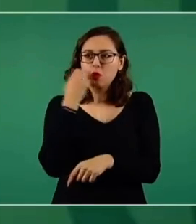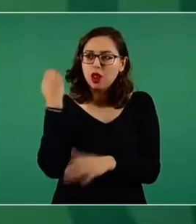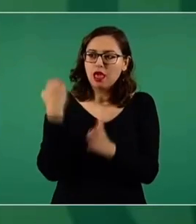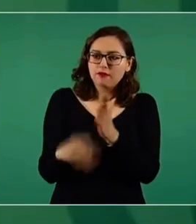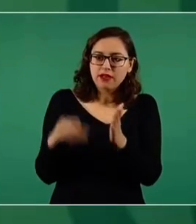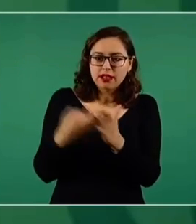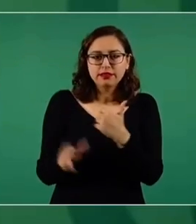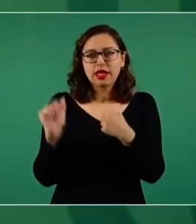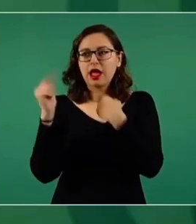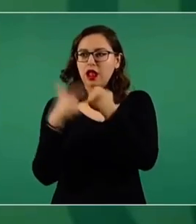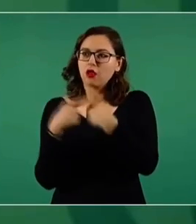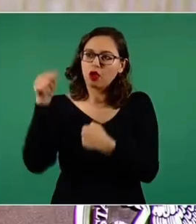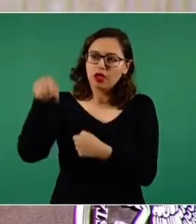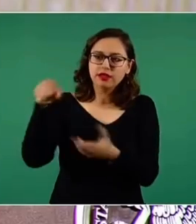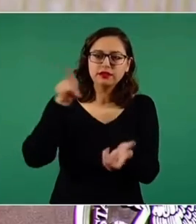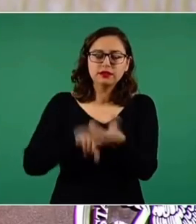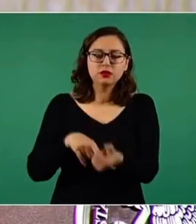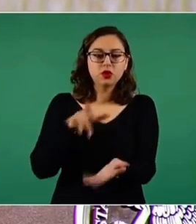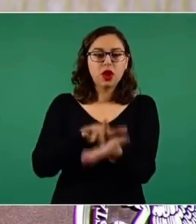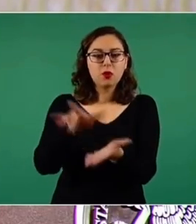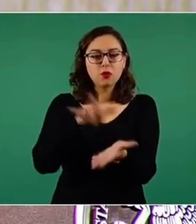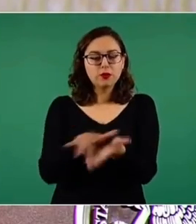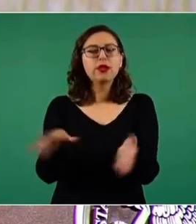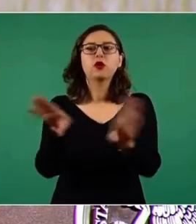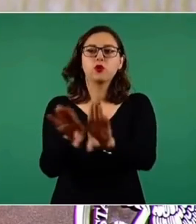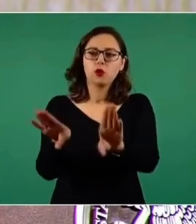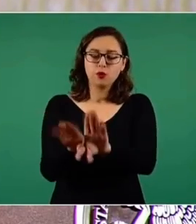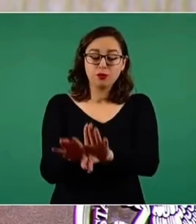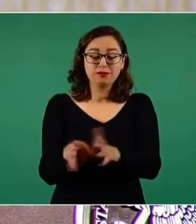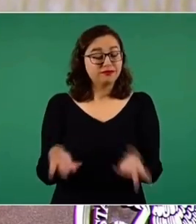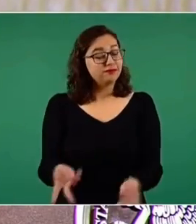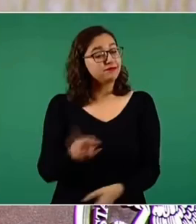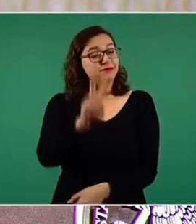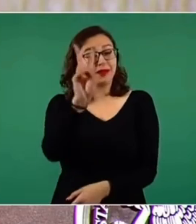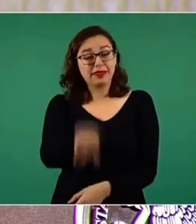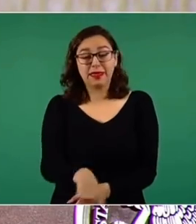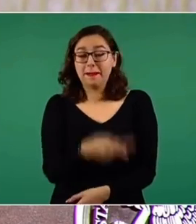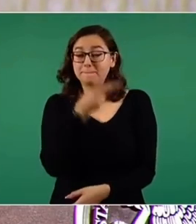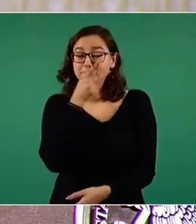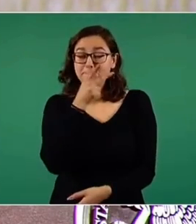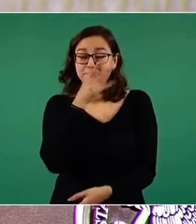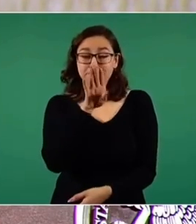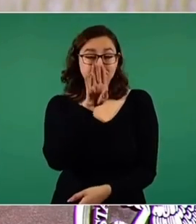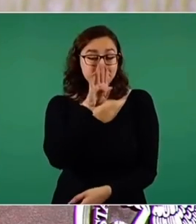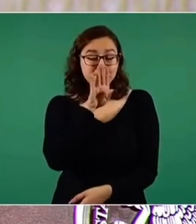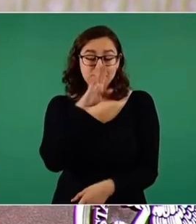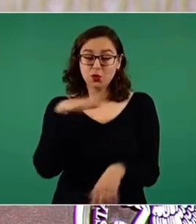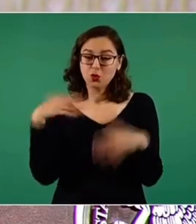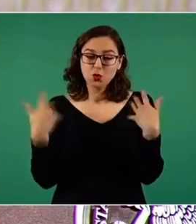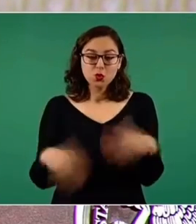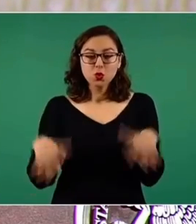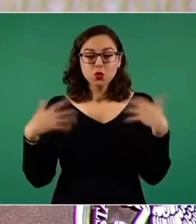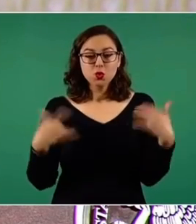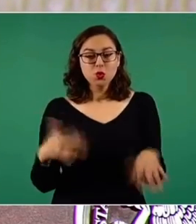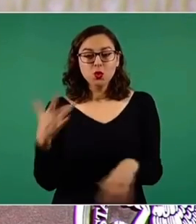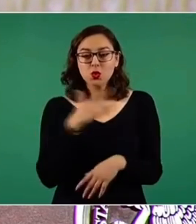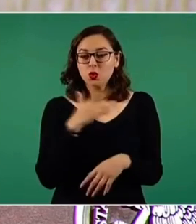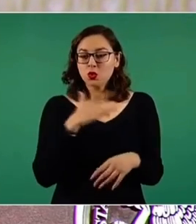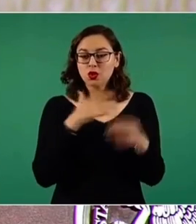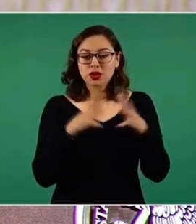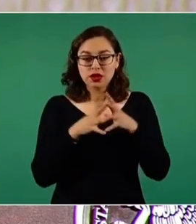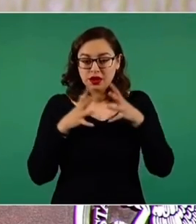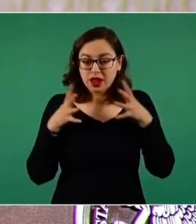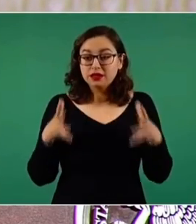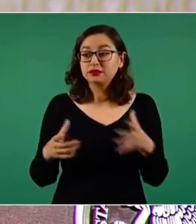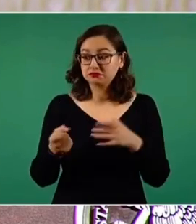afortunadamente y tenemos unos padres de verdad muy generosos que incluso ellos han hecho favor también de apoyar en